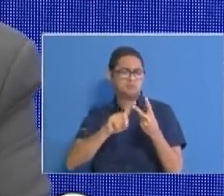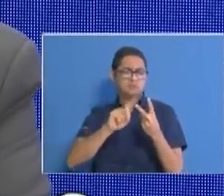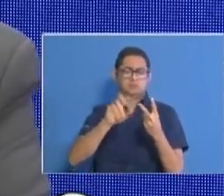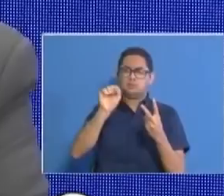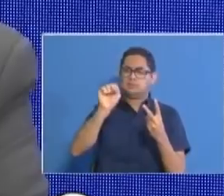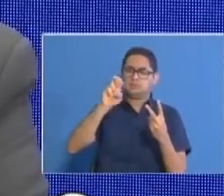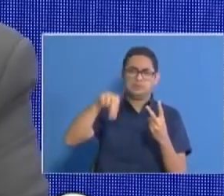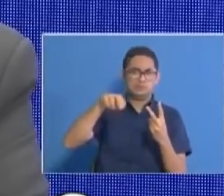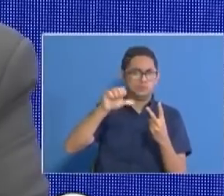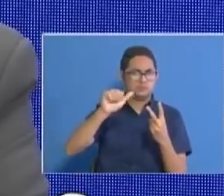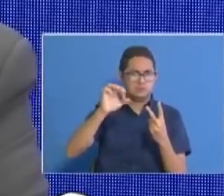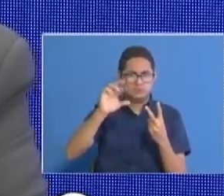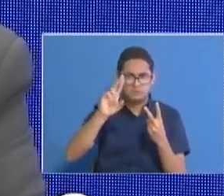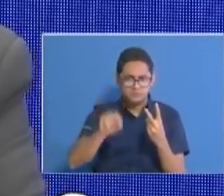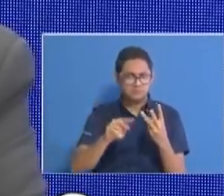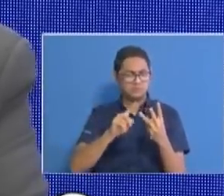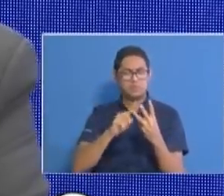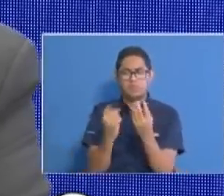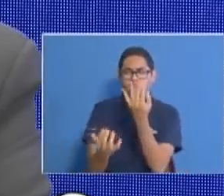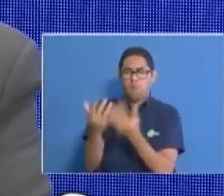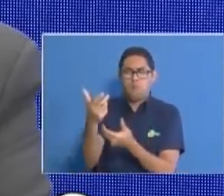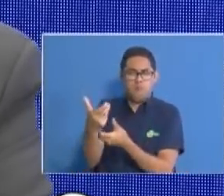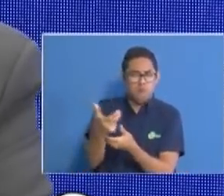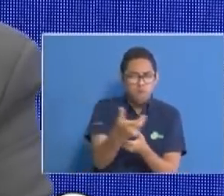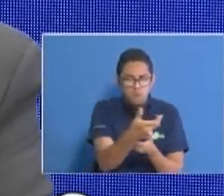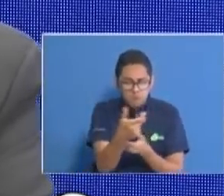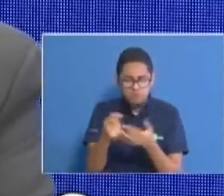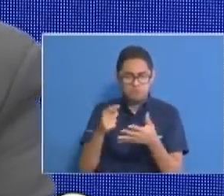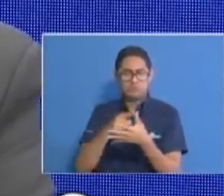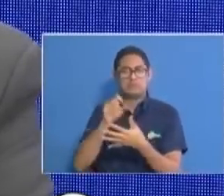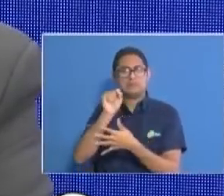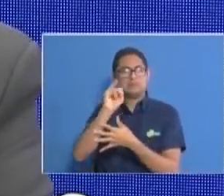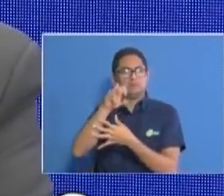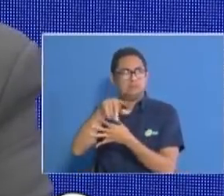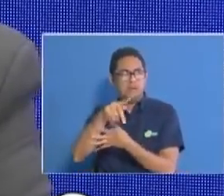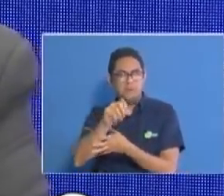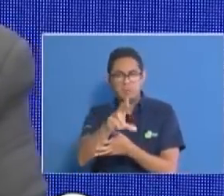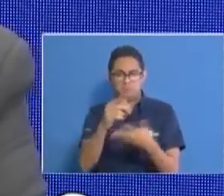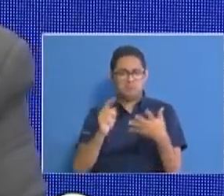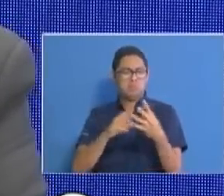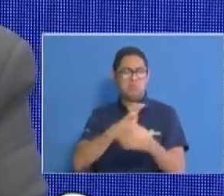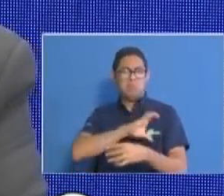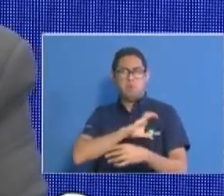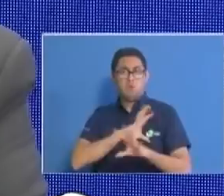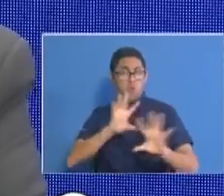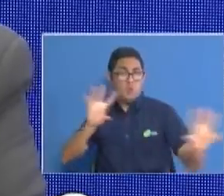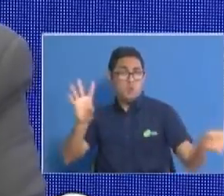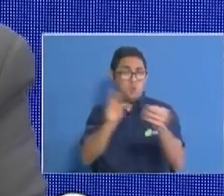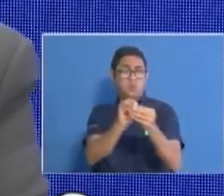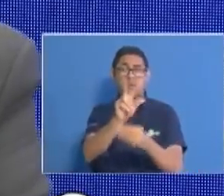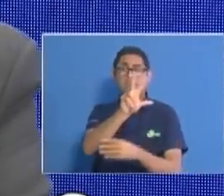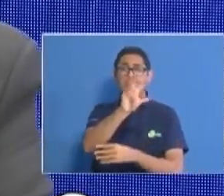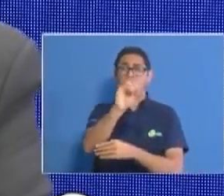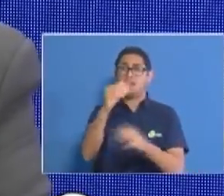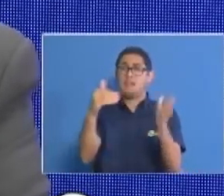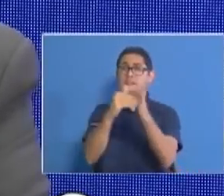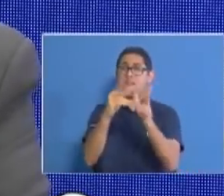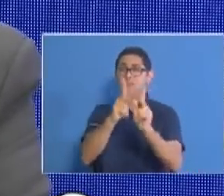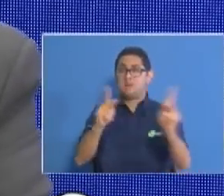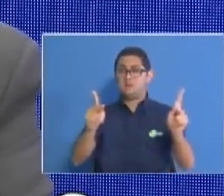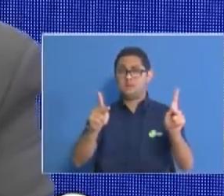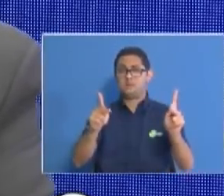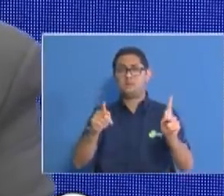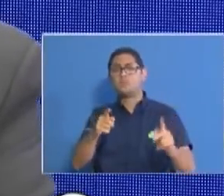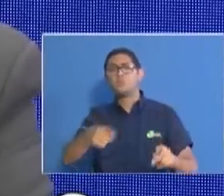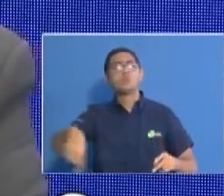de SPI sino de los bomberos migración y SINAPROC que suman más de 30.000 personas al momento el